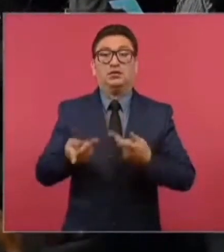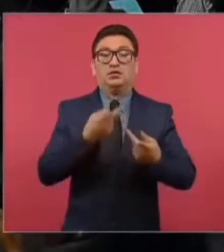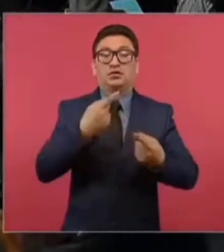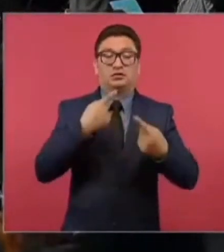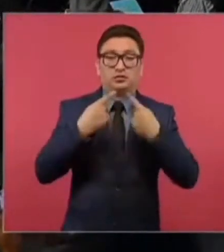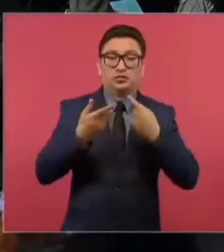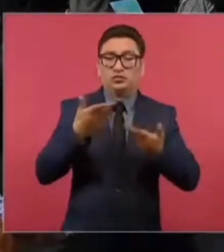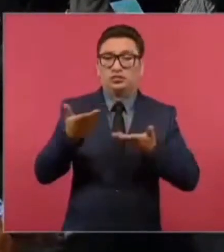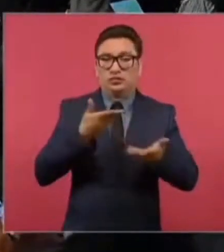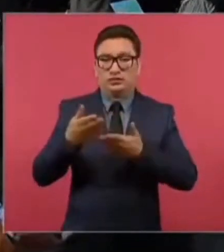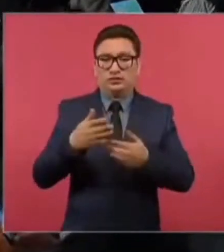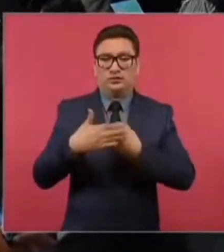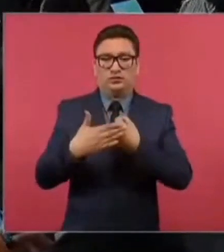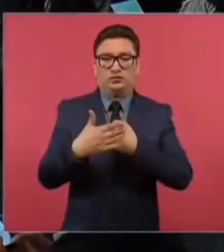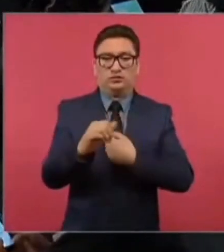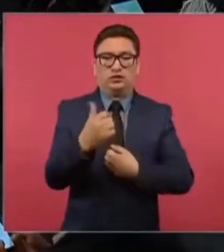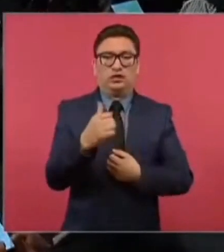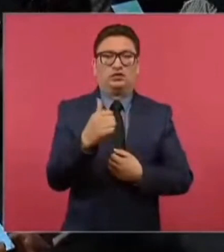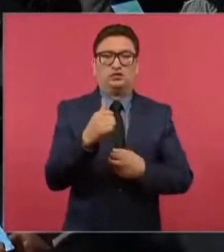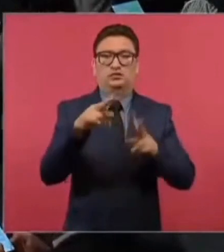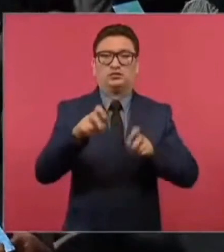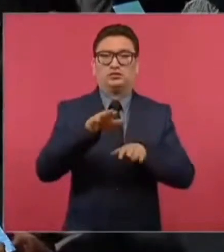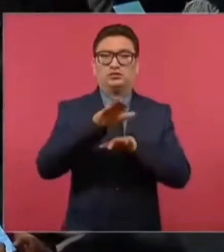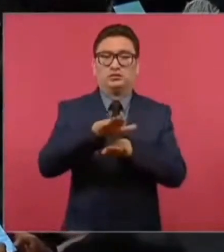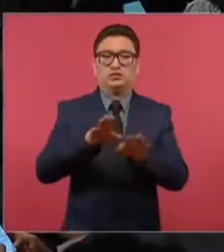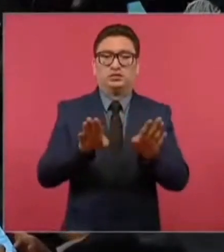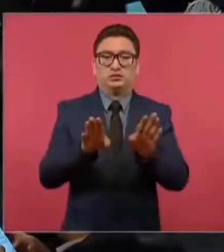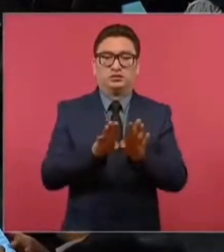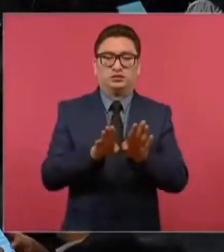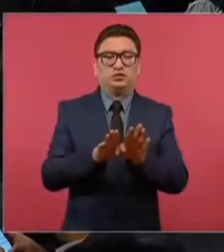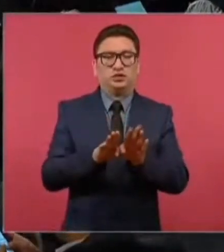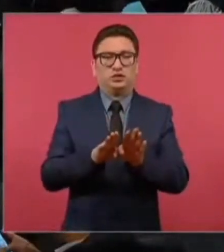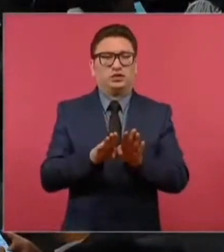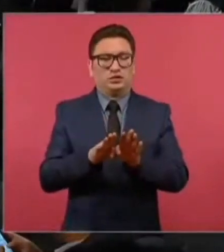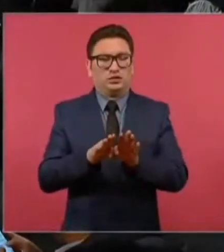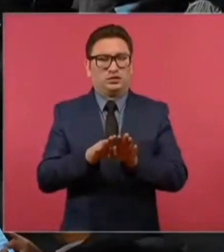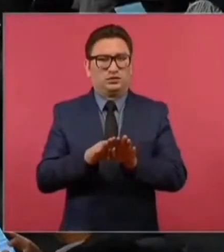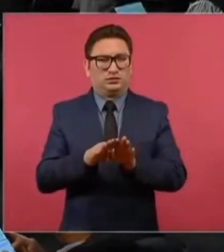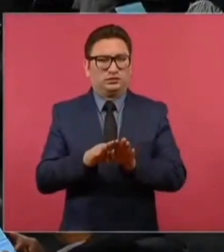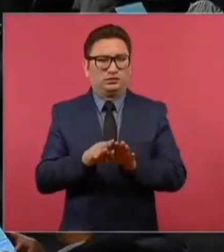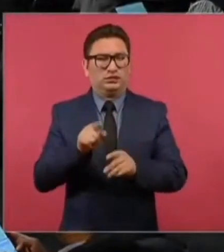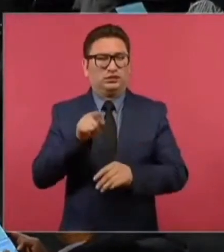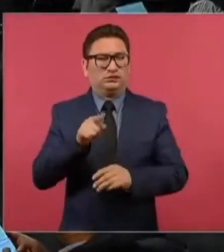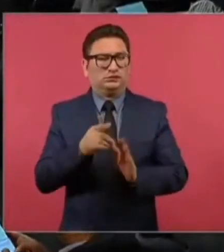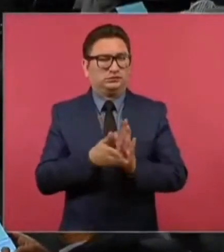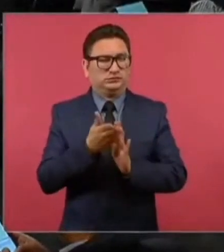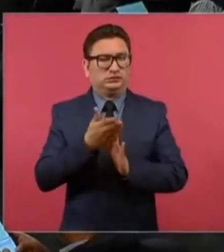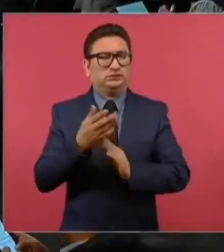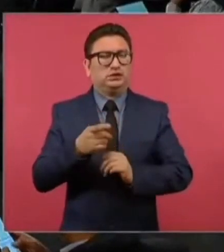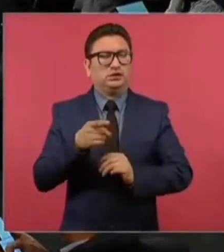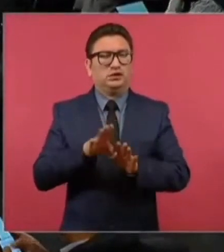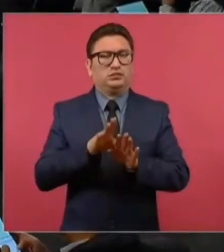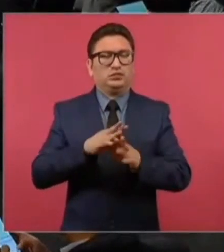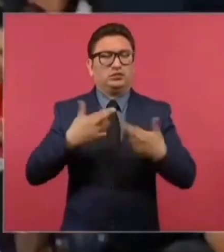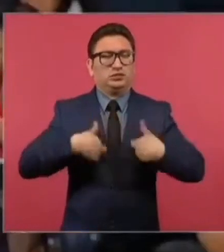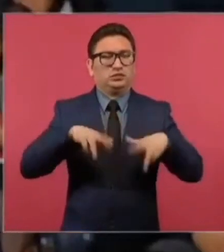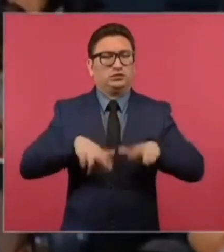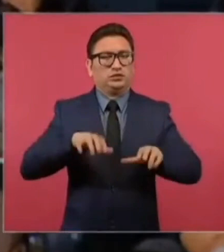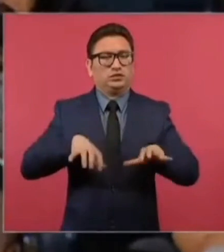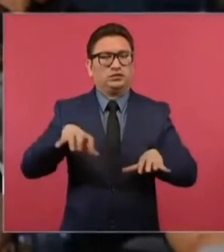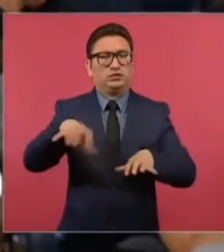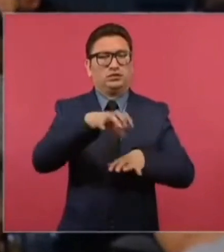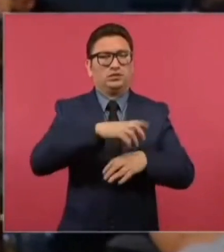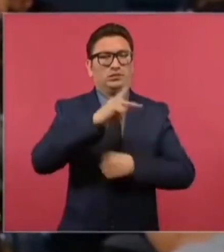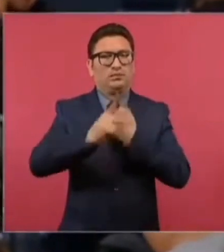en agosto en IEDA sobre el conflicto ucraniano con representantes de más